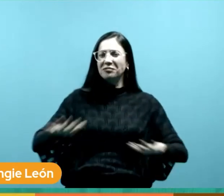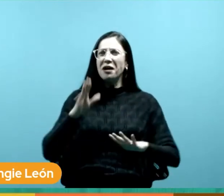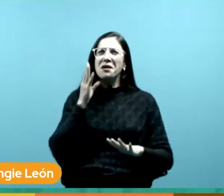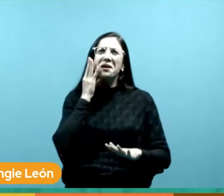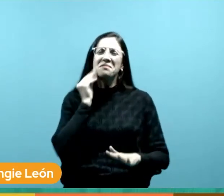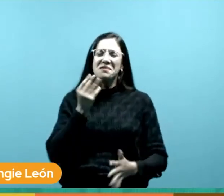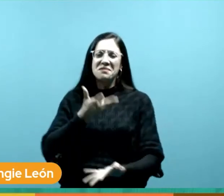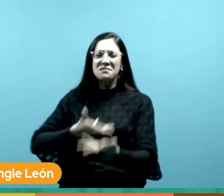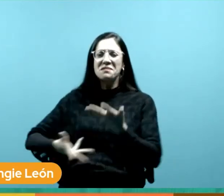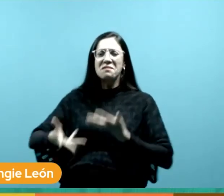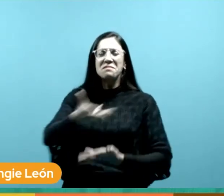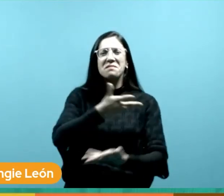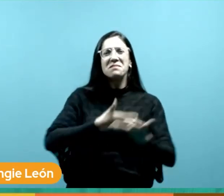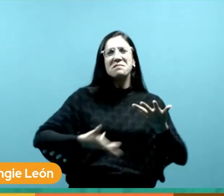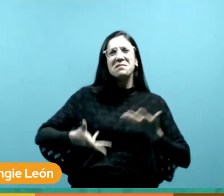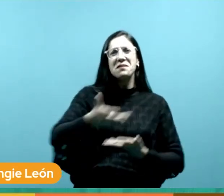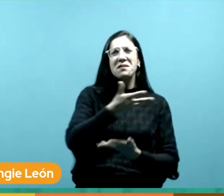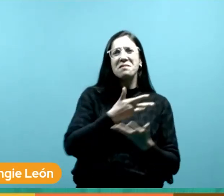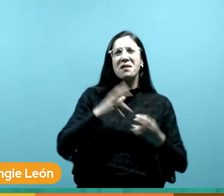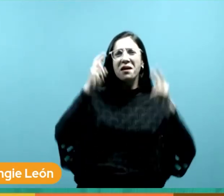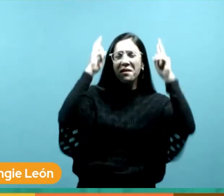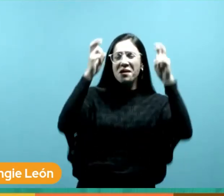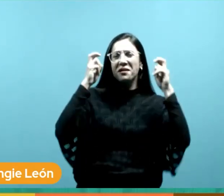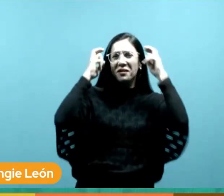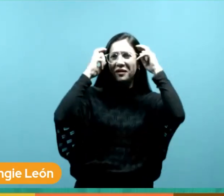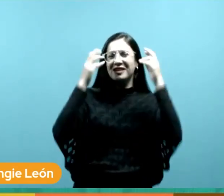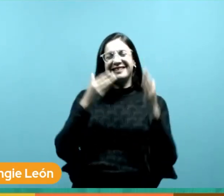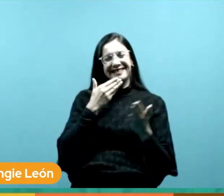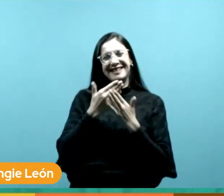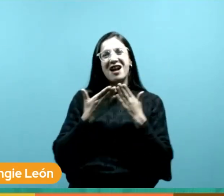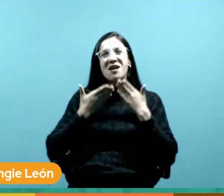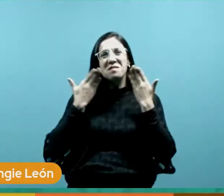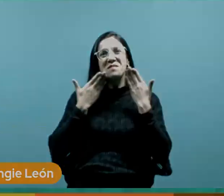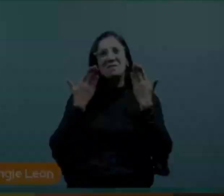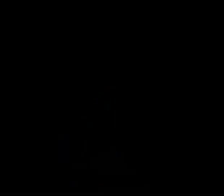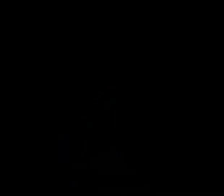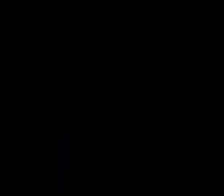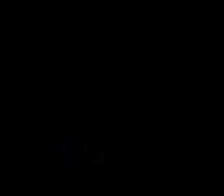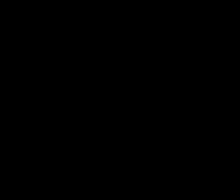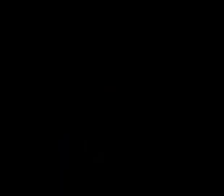de compartir su conocimiento muy amable gracias a usted gracias a usted